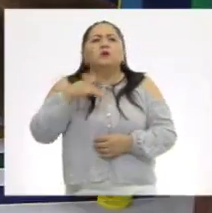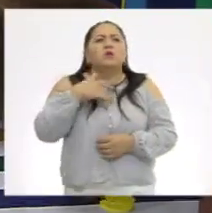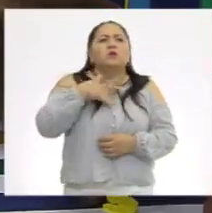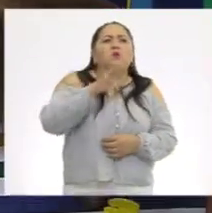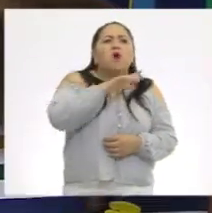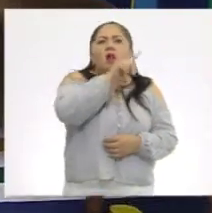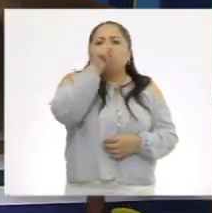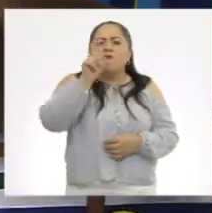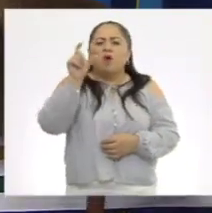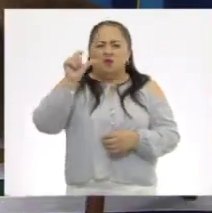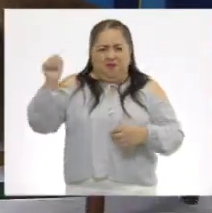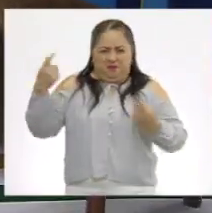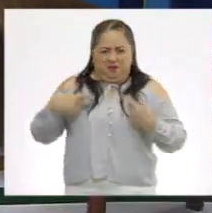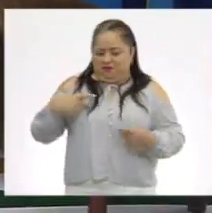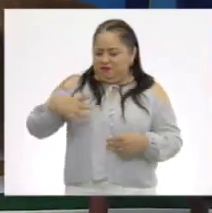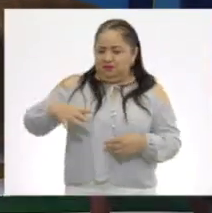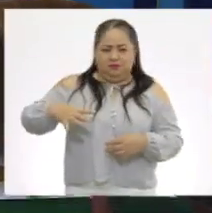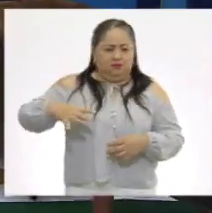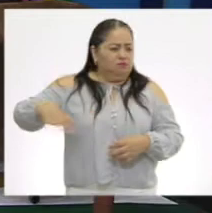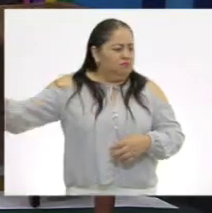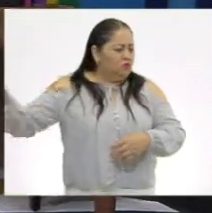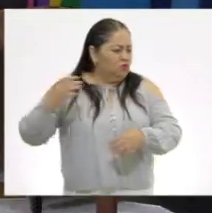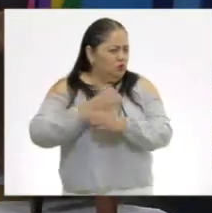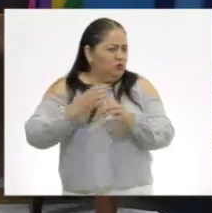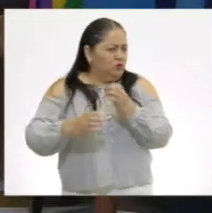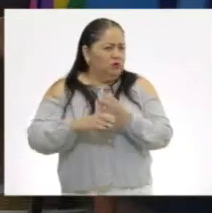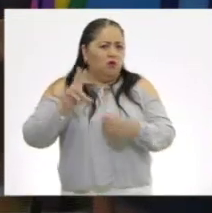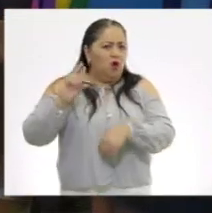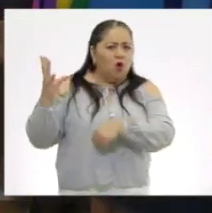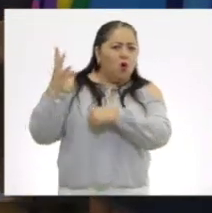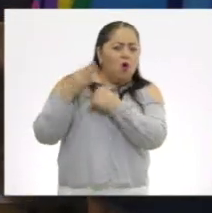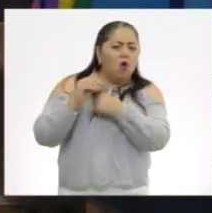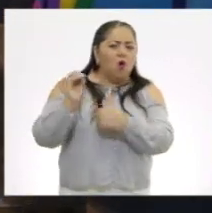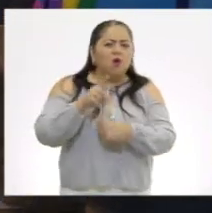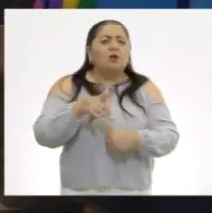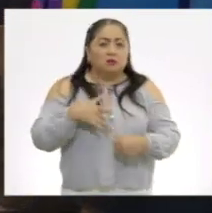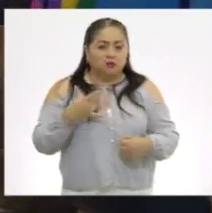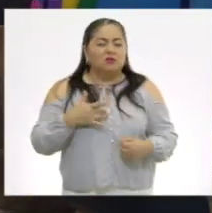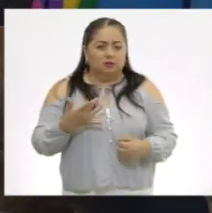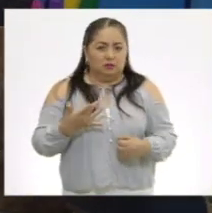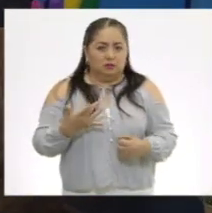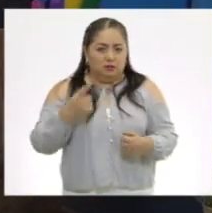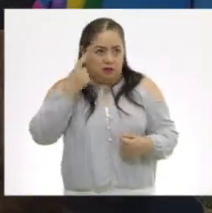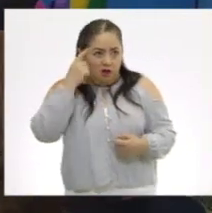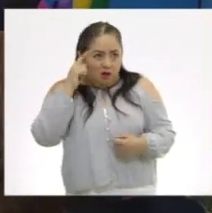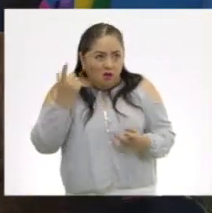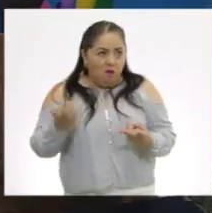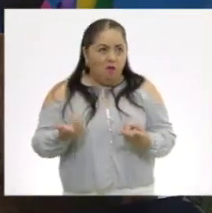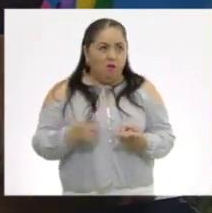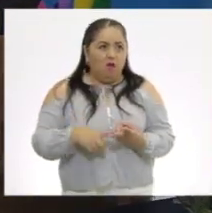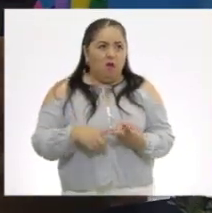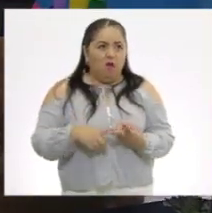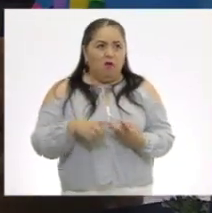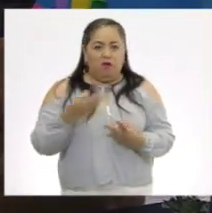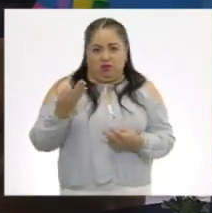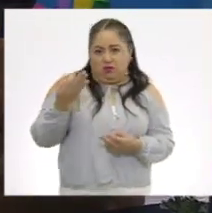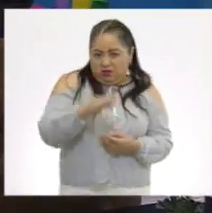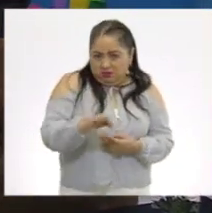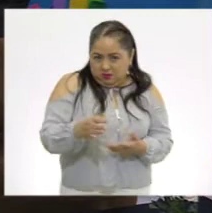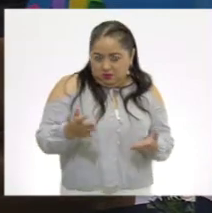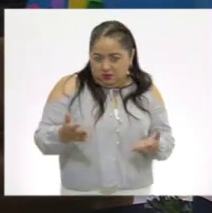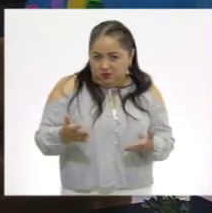sentirías cuando alguien agarra tus cosas y no te pide permiso? De enojo y traición.